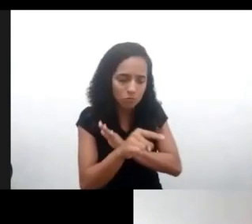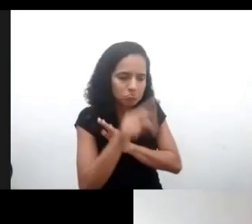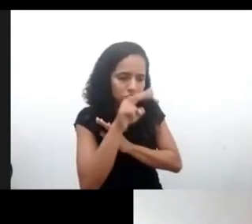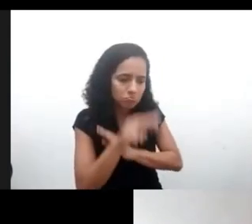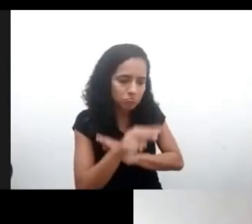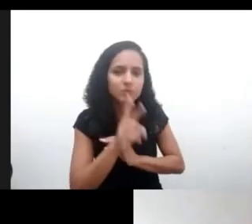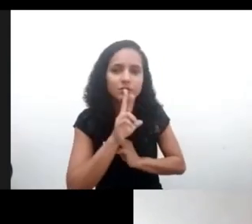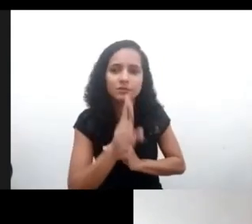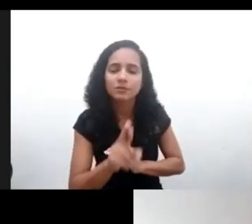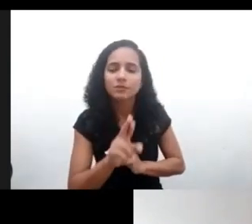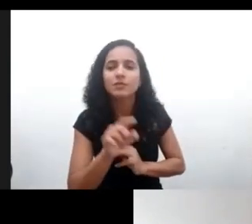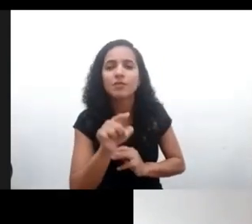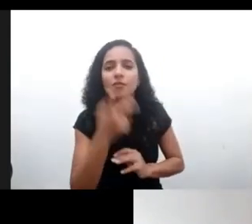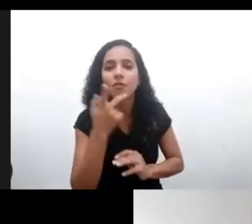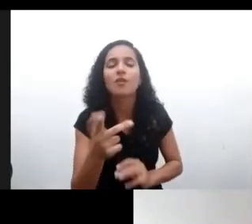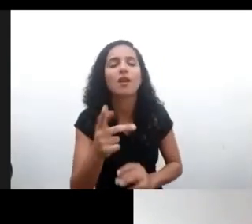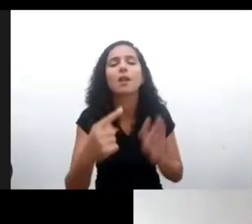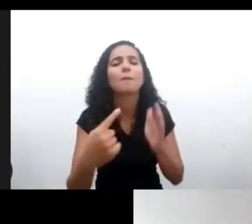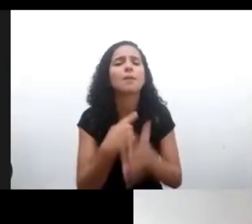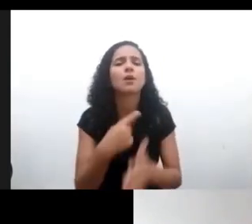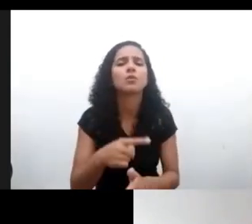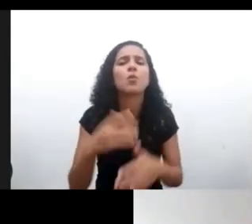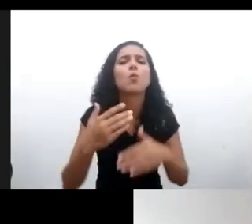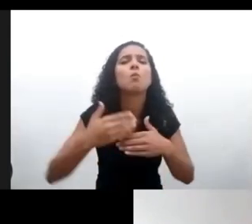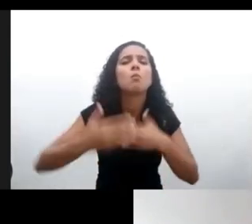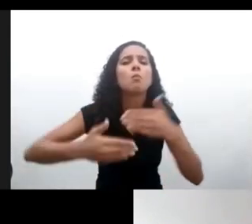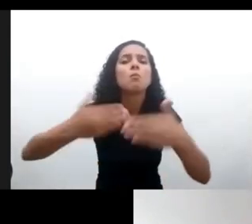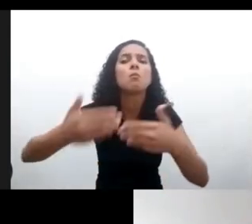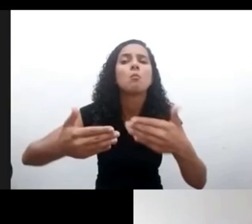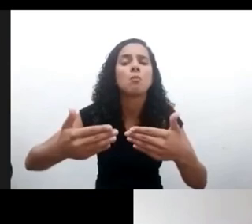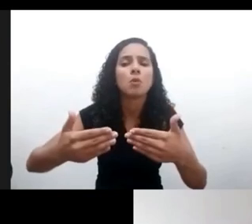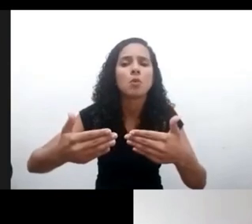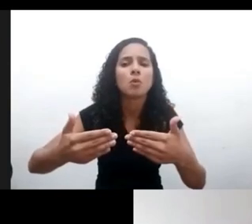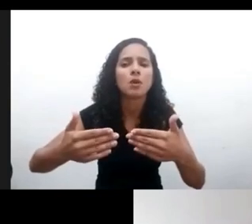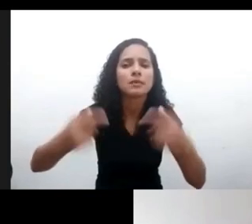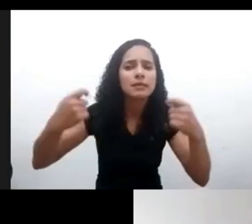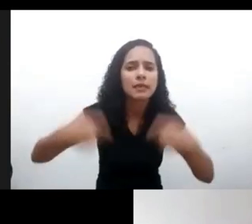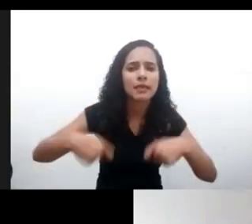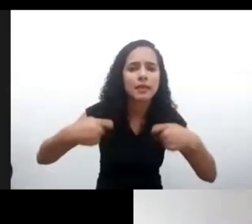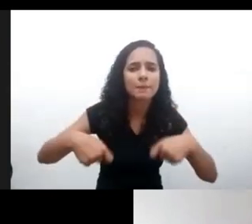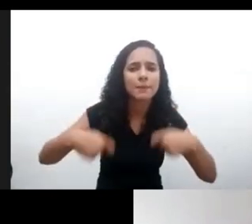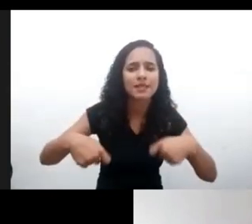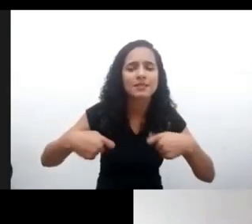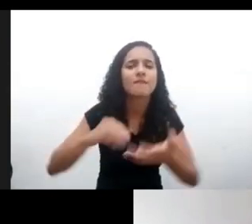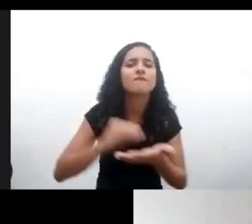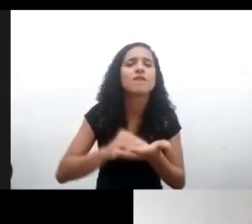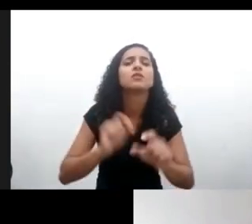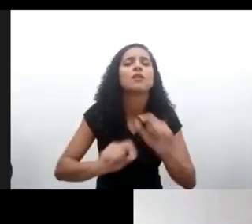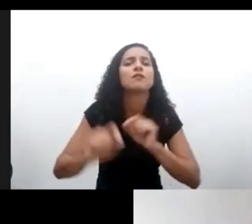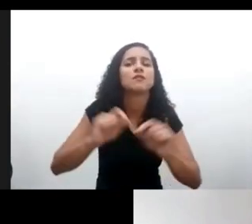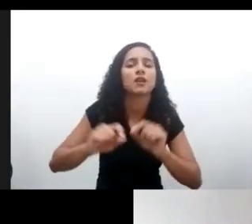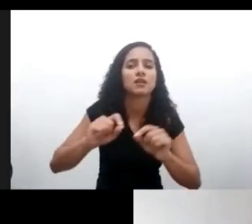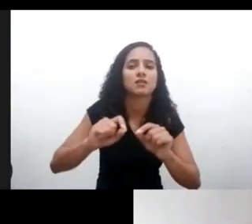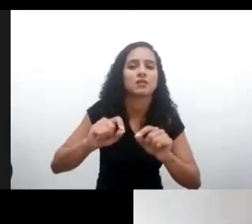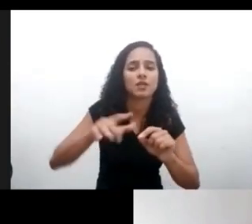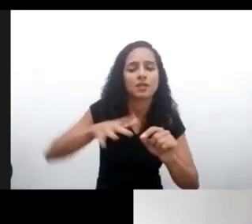recibimos de Lía Sebastián de Venezuela, que pregunta, ¿qué progreso los panelistas consideran que es